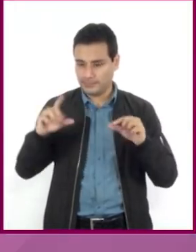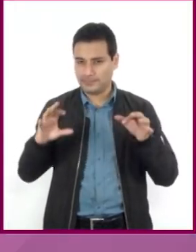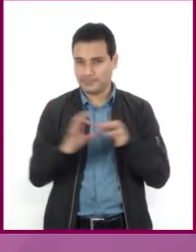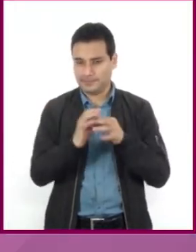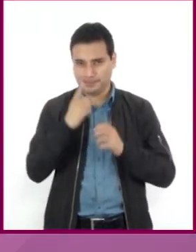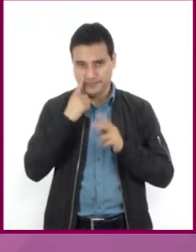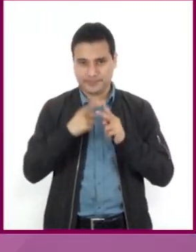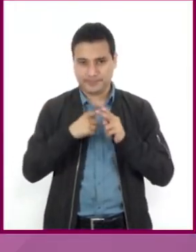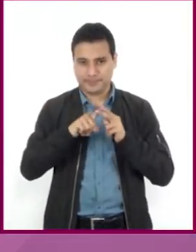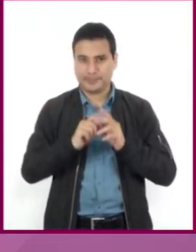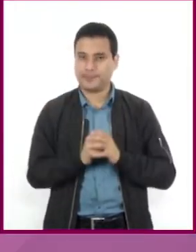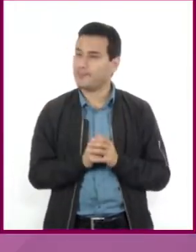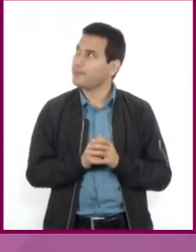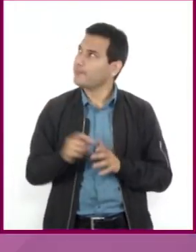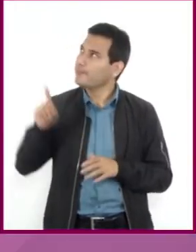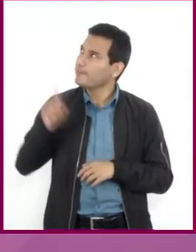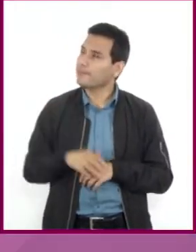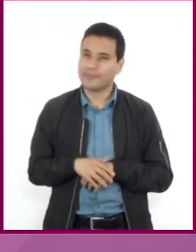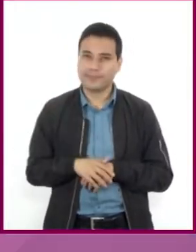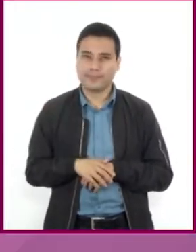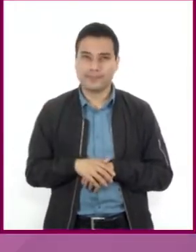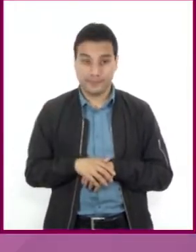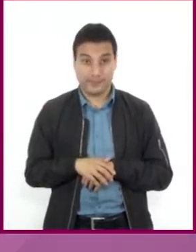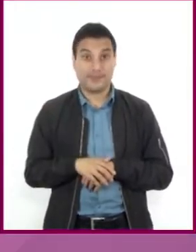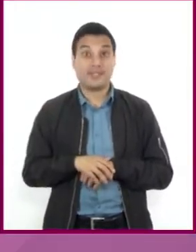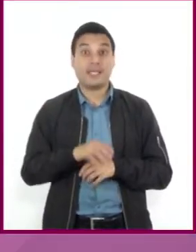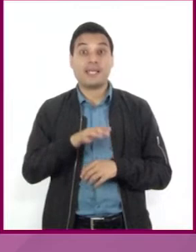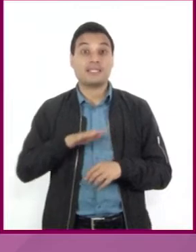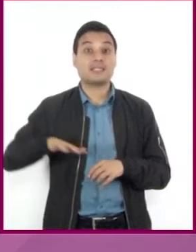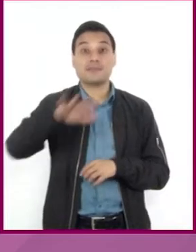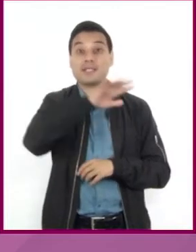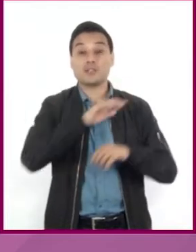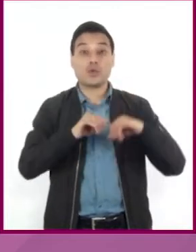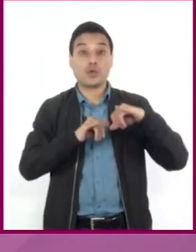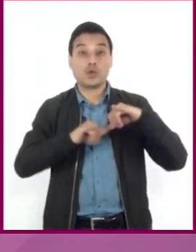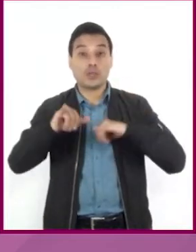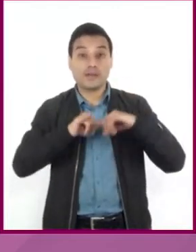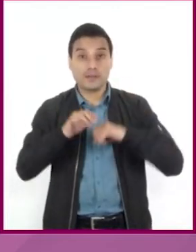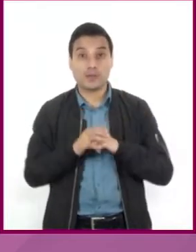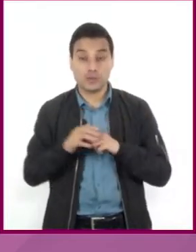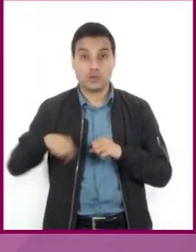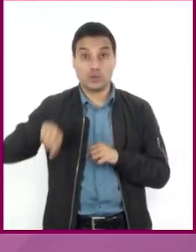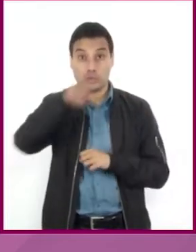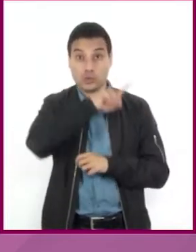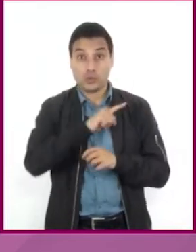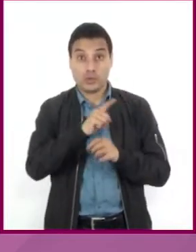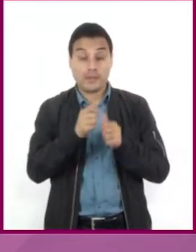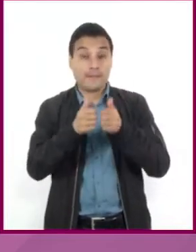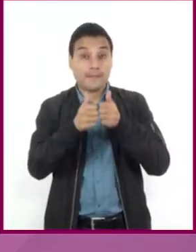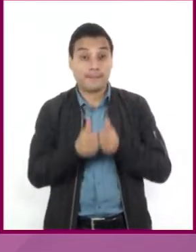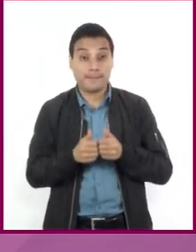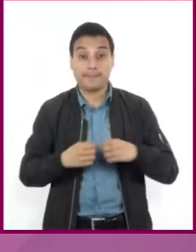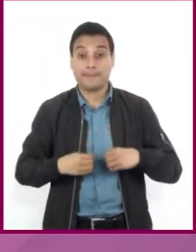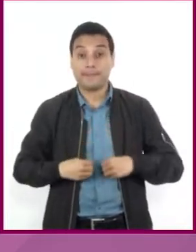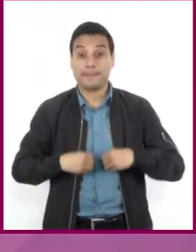comenzar. El espacio geográfico sobre el cual nos desarrollamos está integrado por cinco